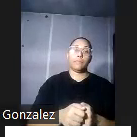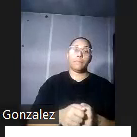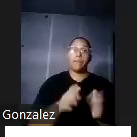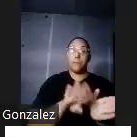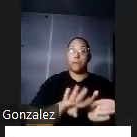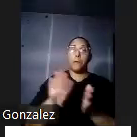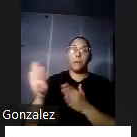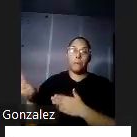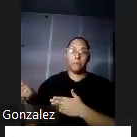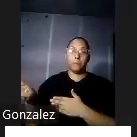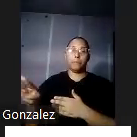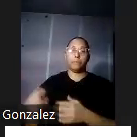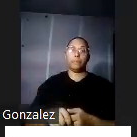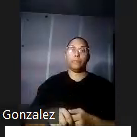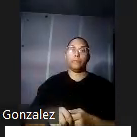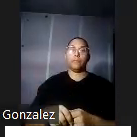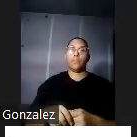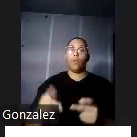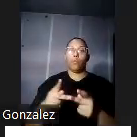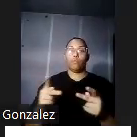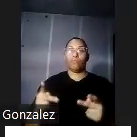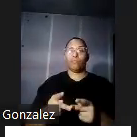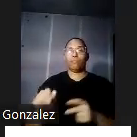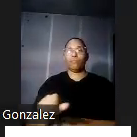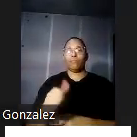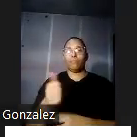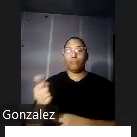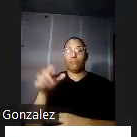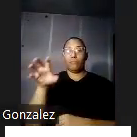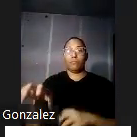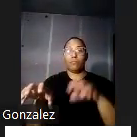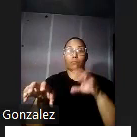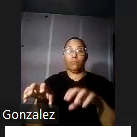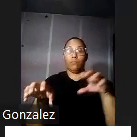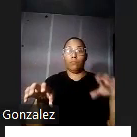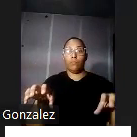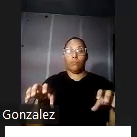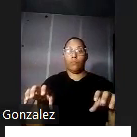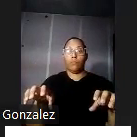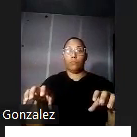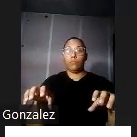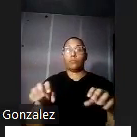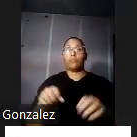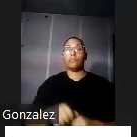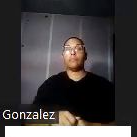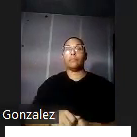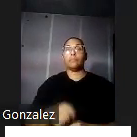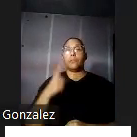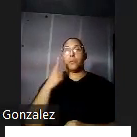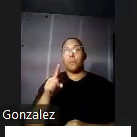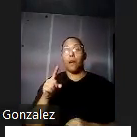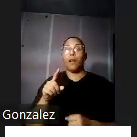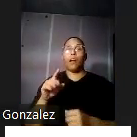transición de un espacio a otro que permite que permite este desplazamiento o transición